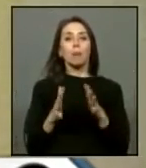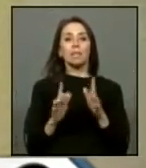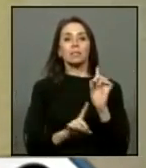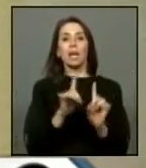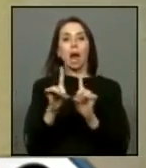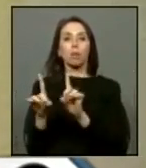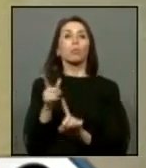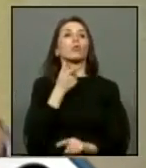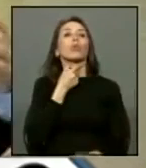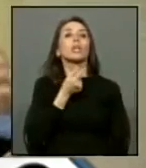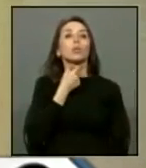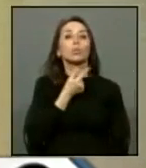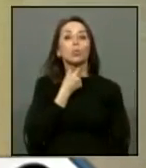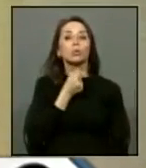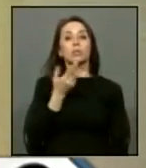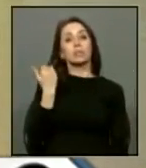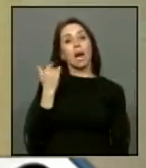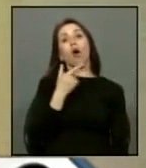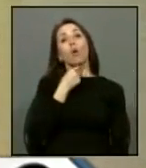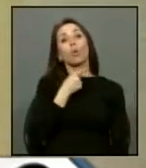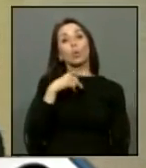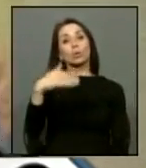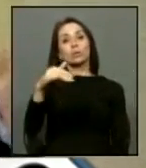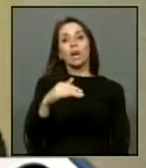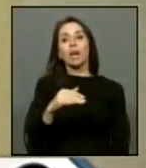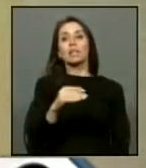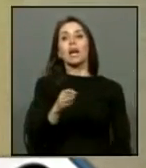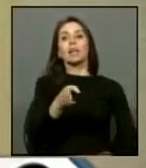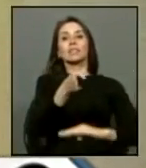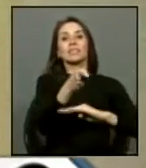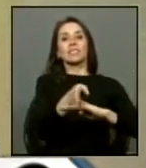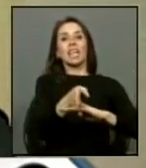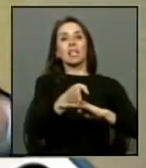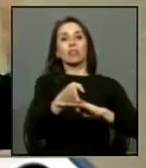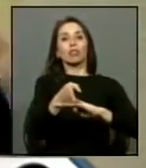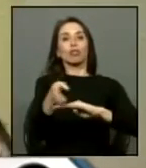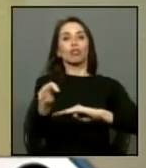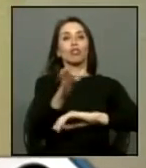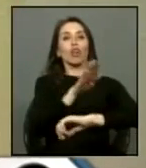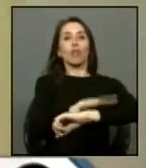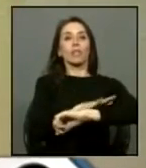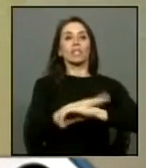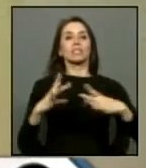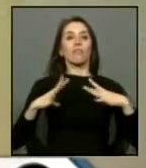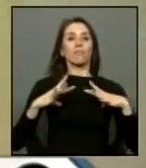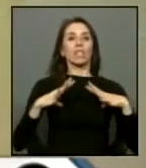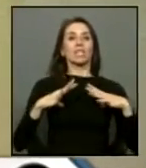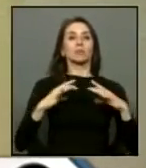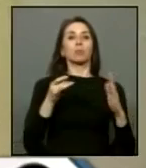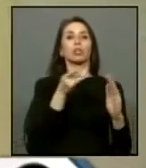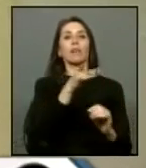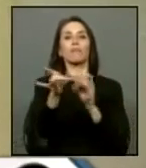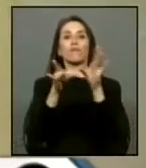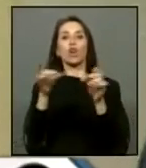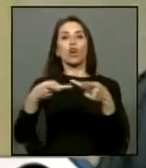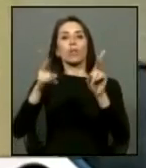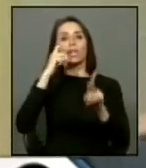que a algunos les gusta o les gustaría que la centro derecha estuviera feliz por la violación de los humanos en Chile en el pasado.